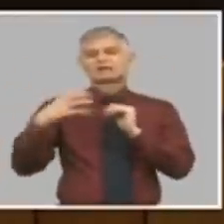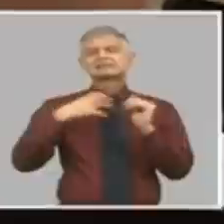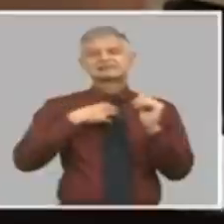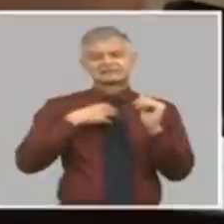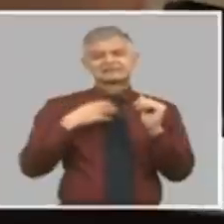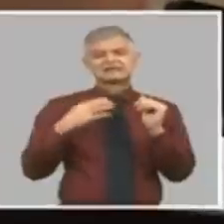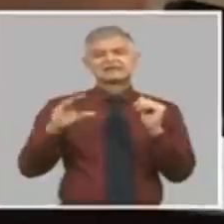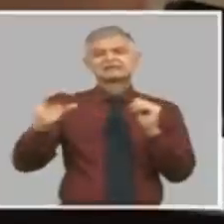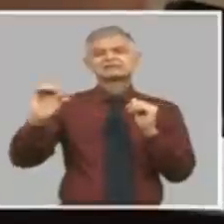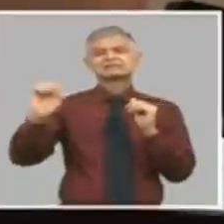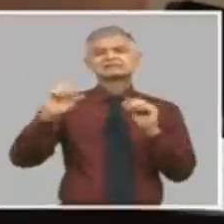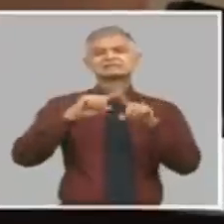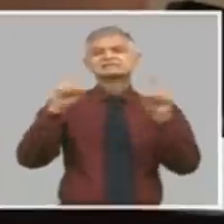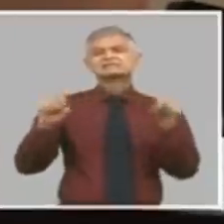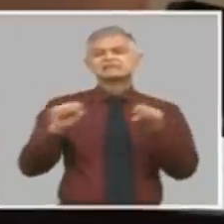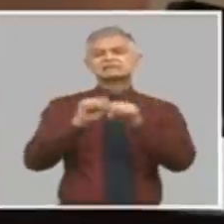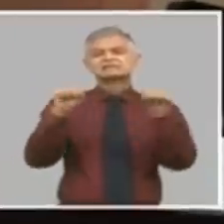CUC.